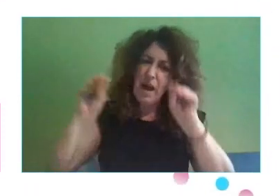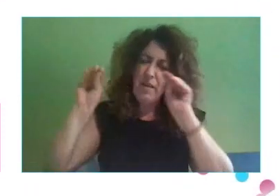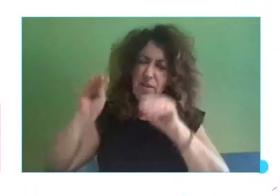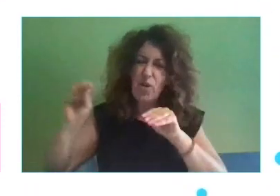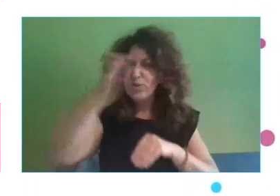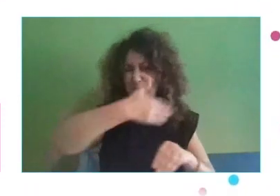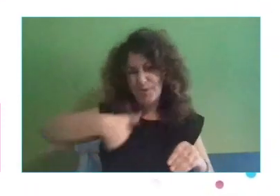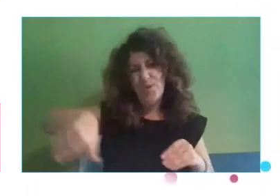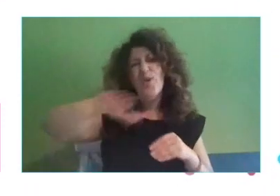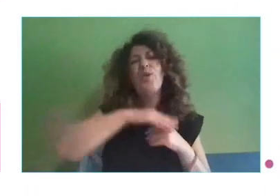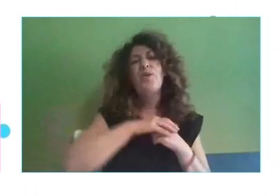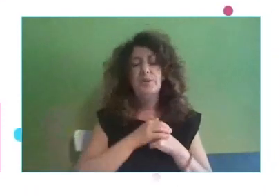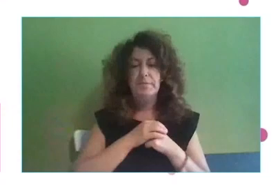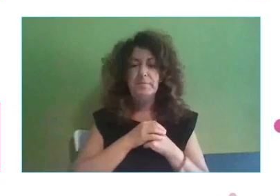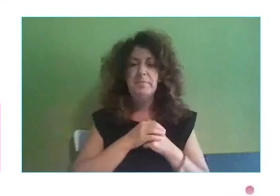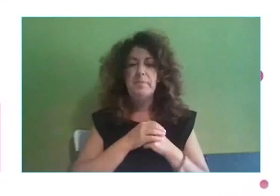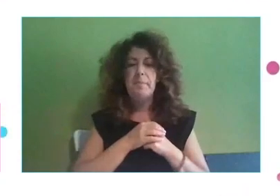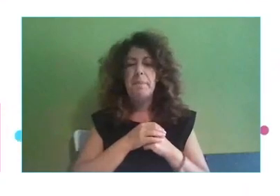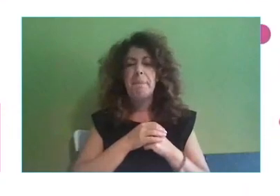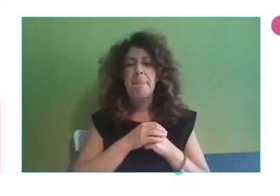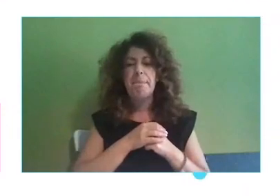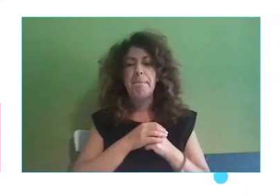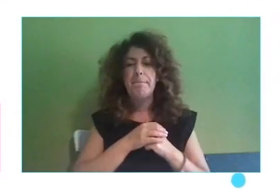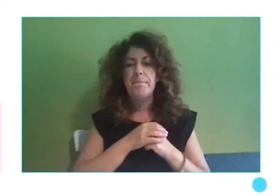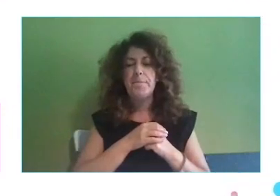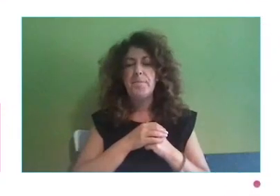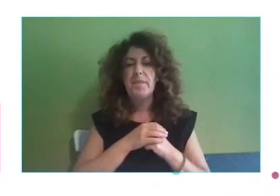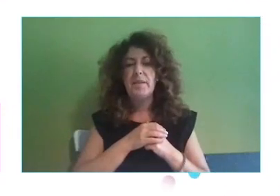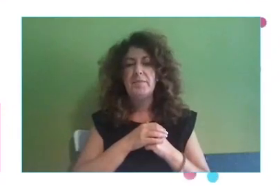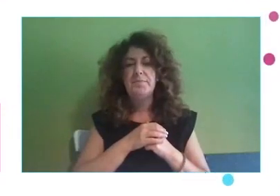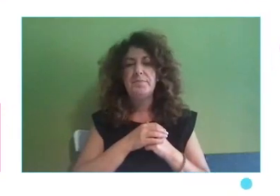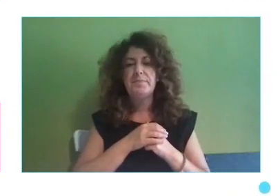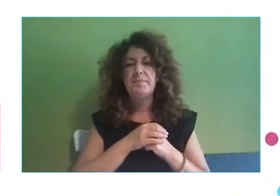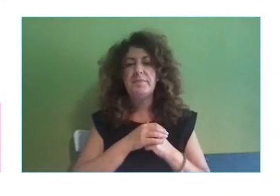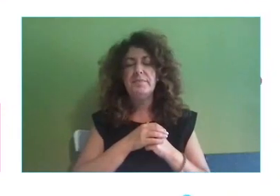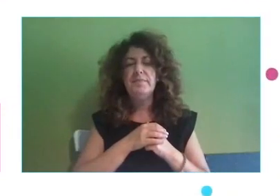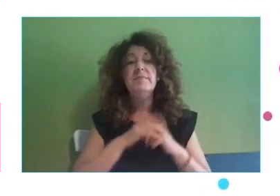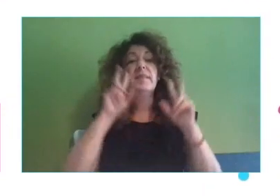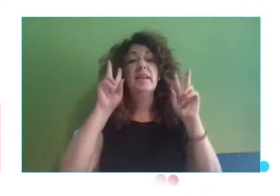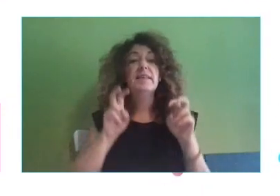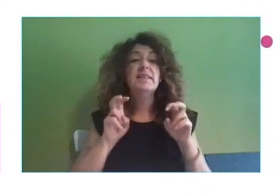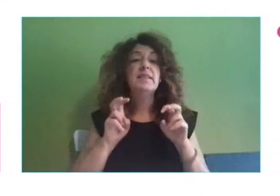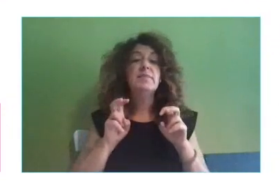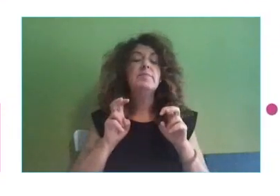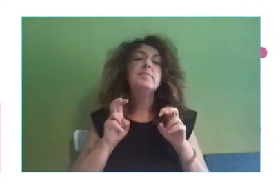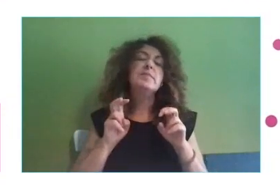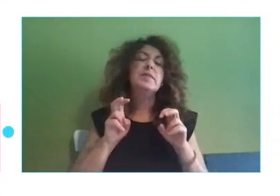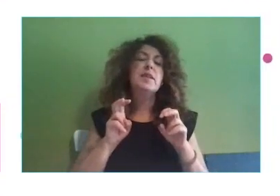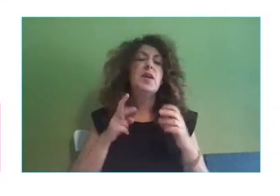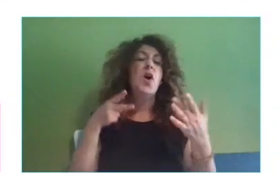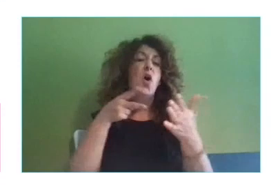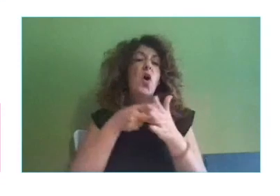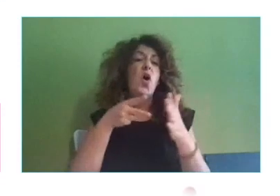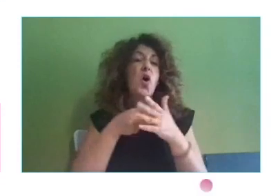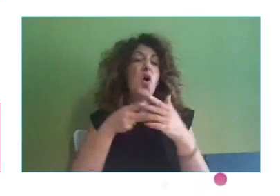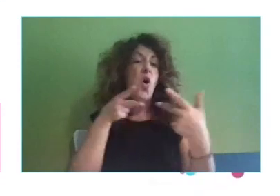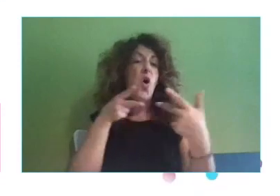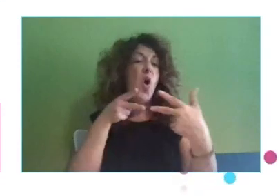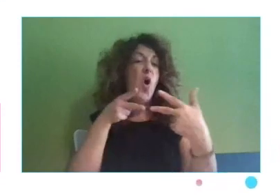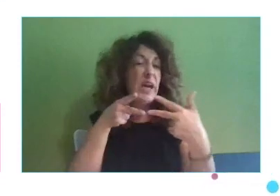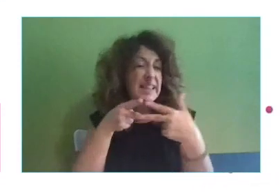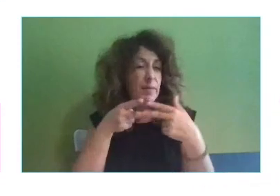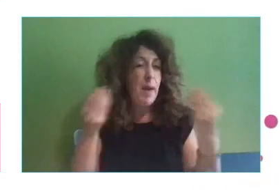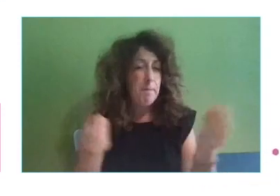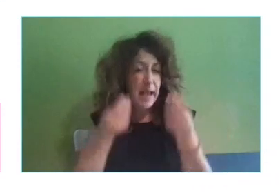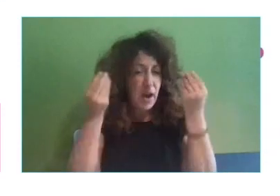a todos ellos. Desde luego, toda la parte de mejoras de conectividad, mejoras en ciberseguridad, bueno, pues